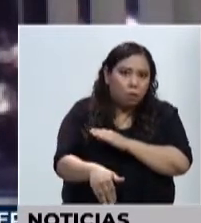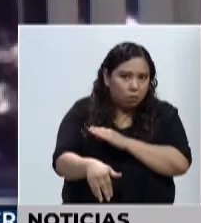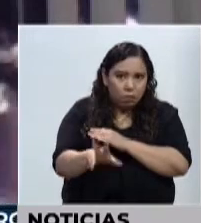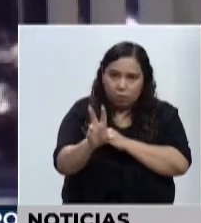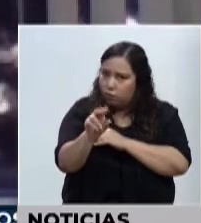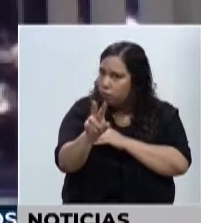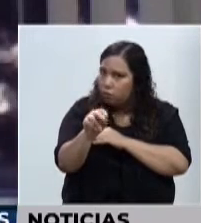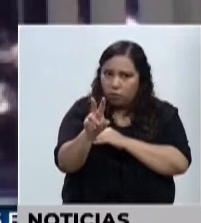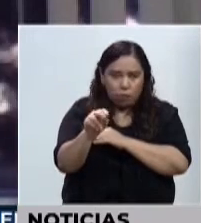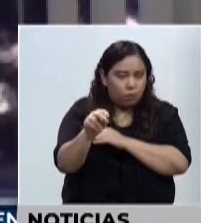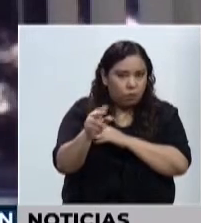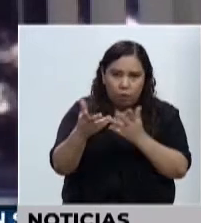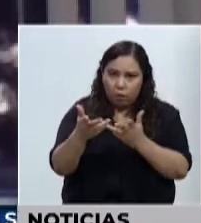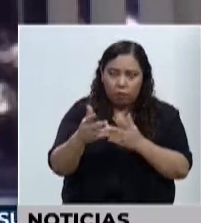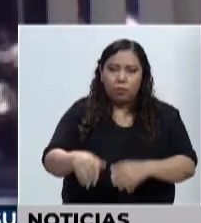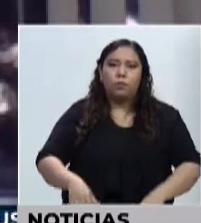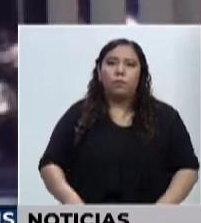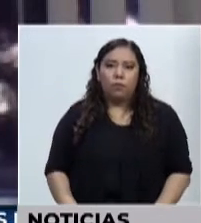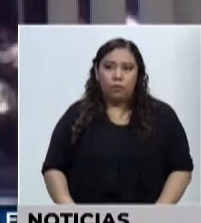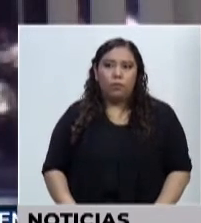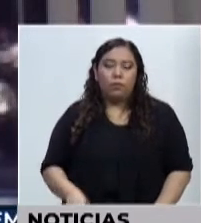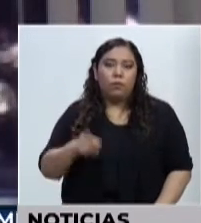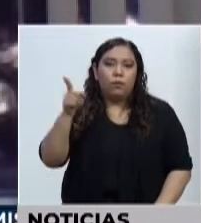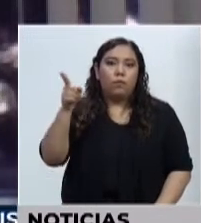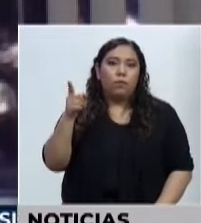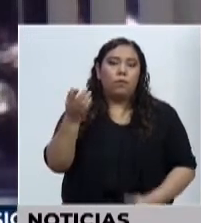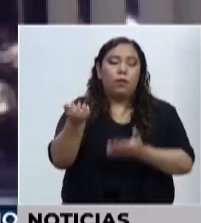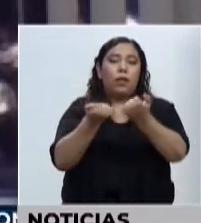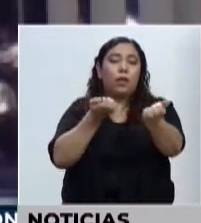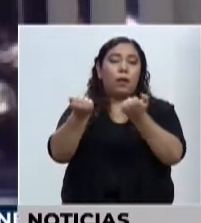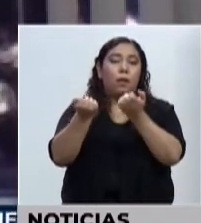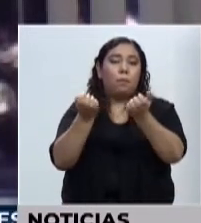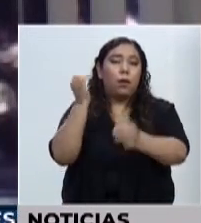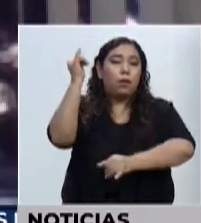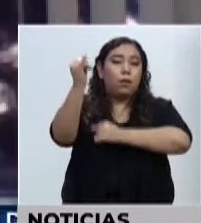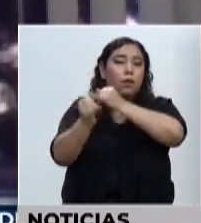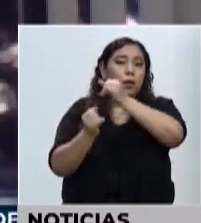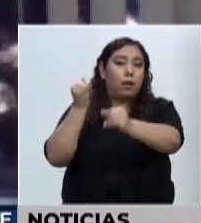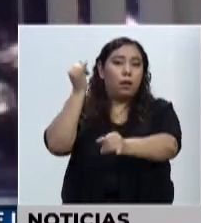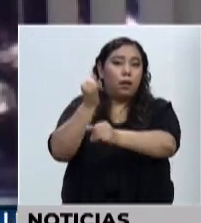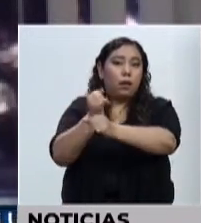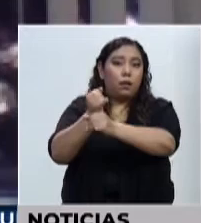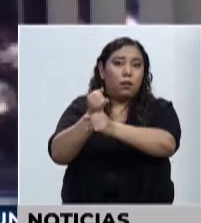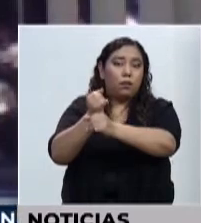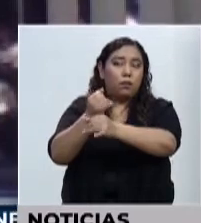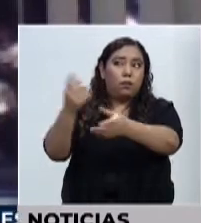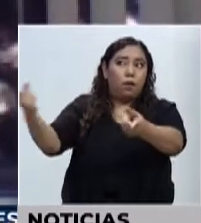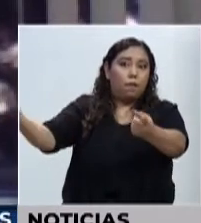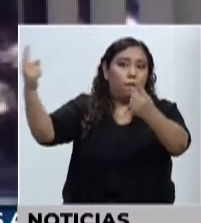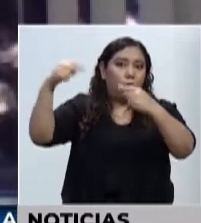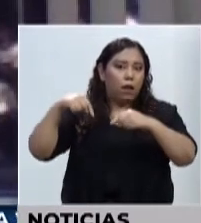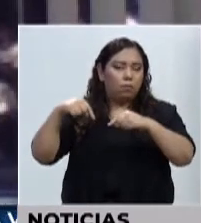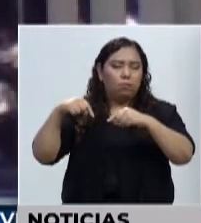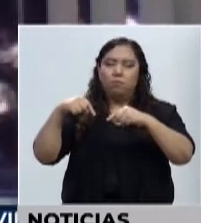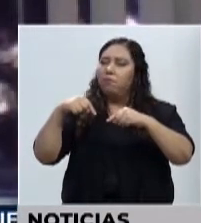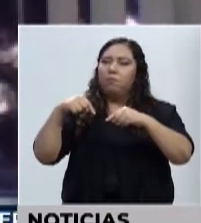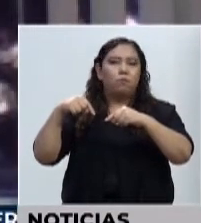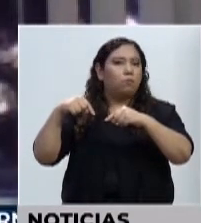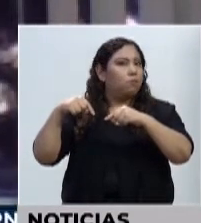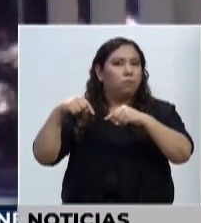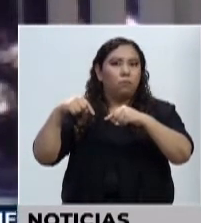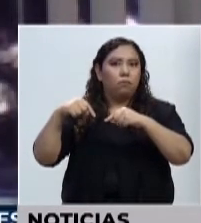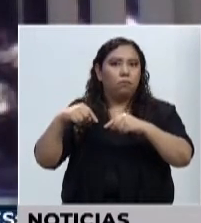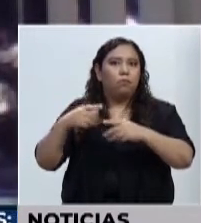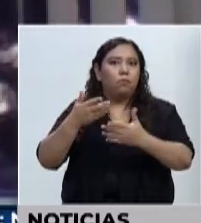comprometerían la inversión extranjera. Y entonces nosotros estamos teniendo algo que es